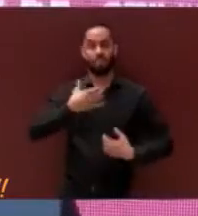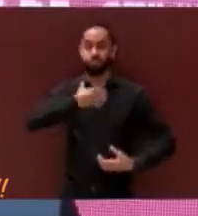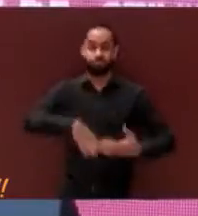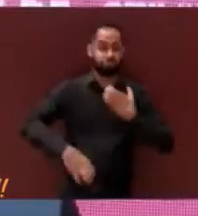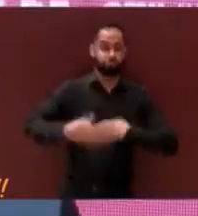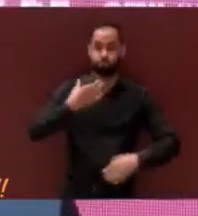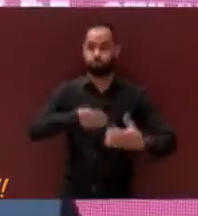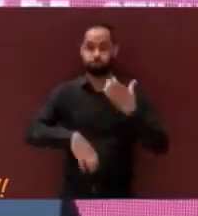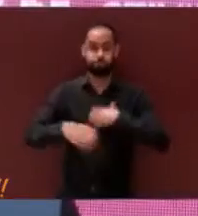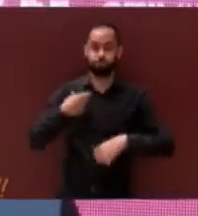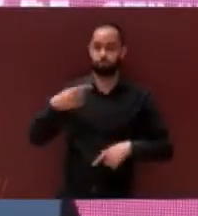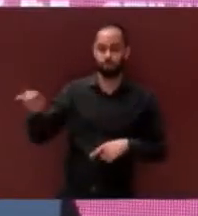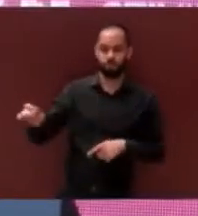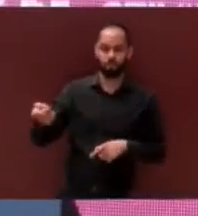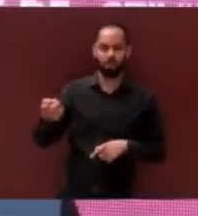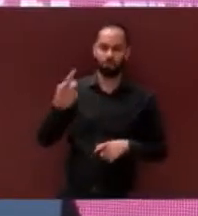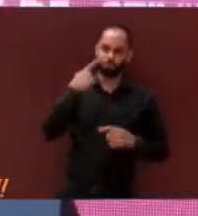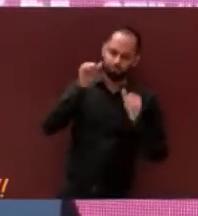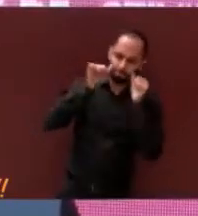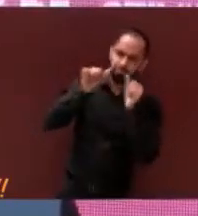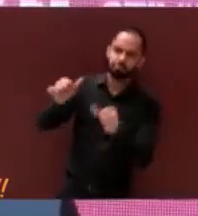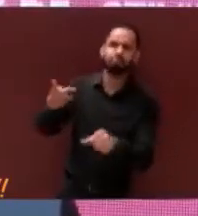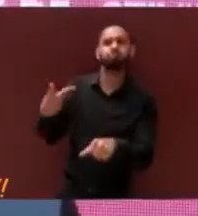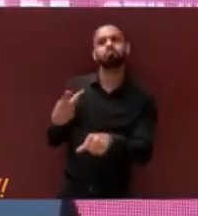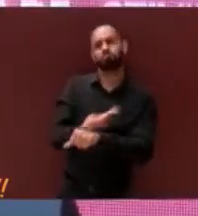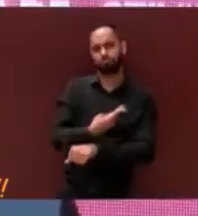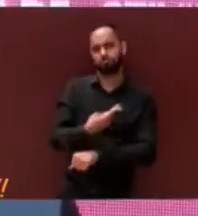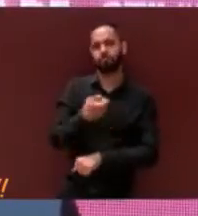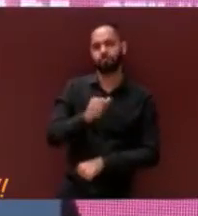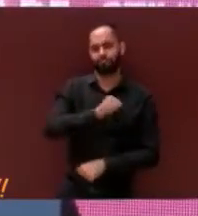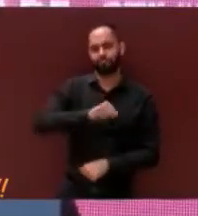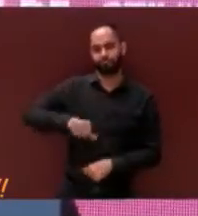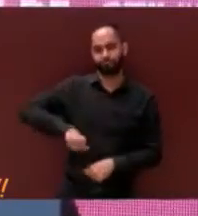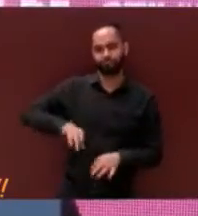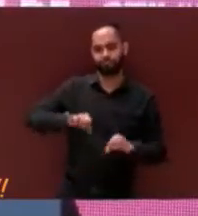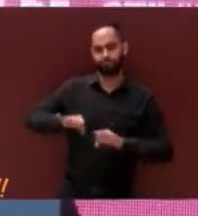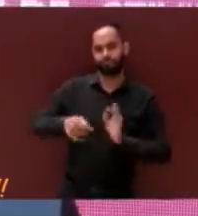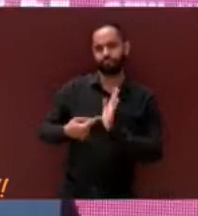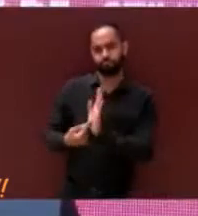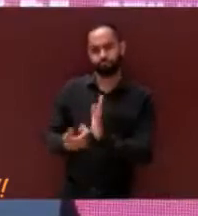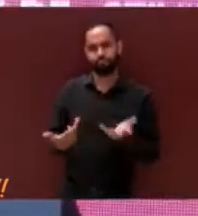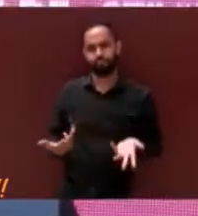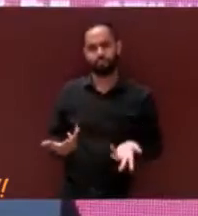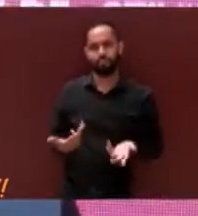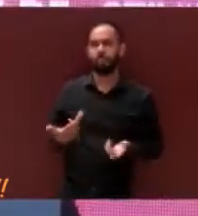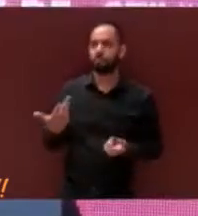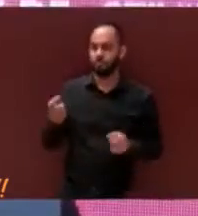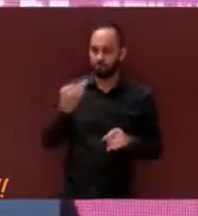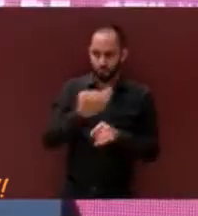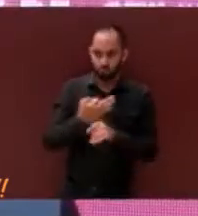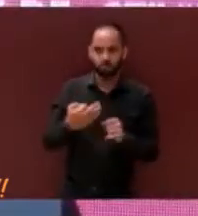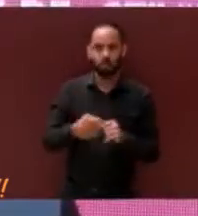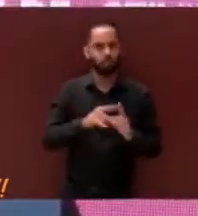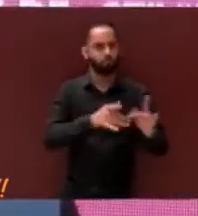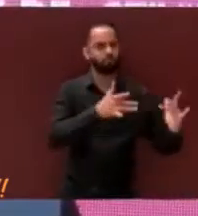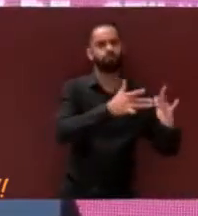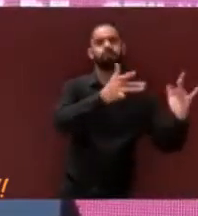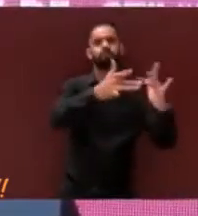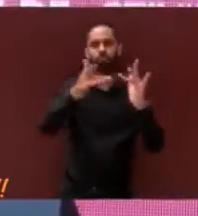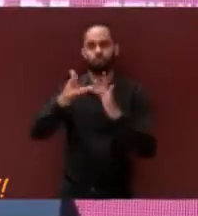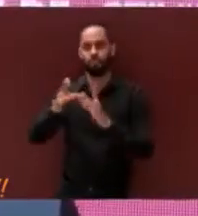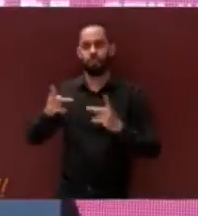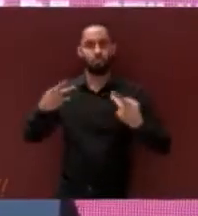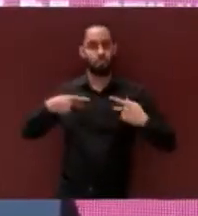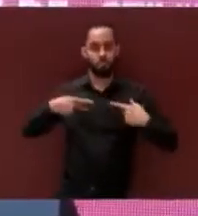servicios públicos prestados por el ayuntamiento, así como también las tareas de vinculación y participación